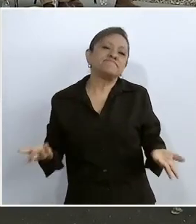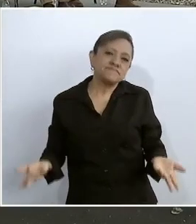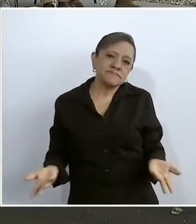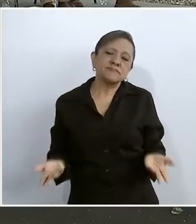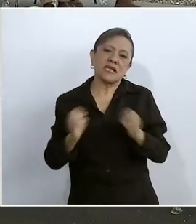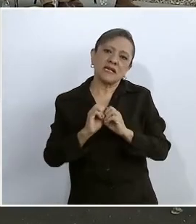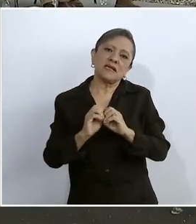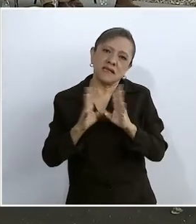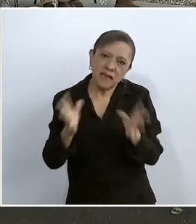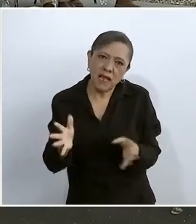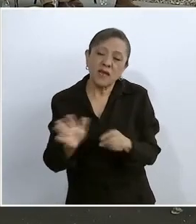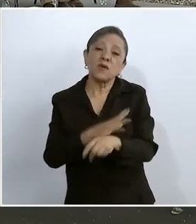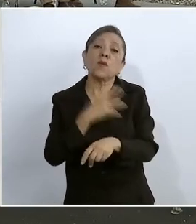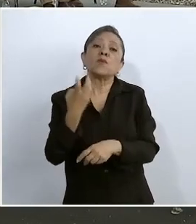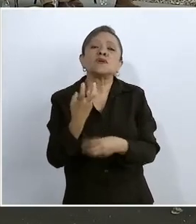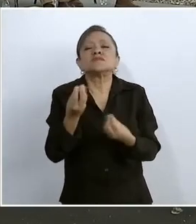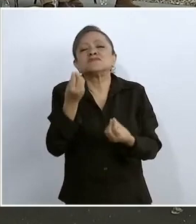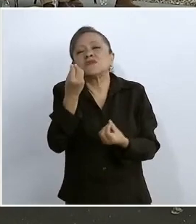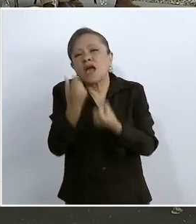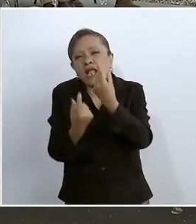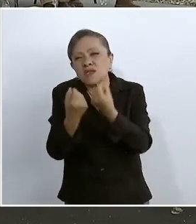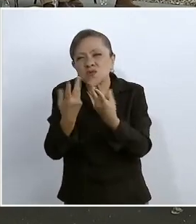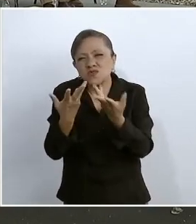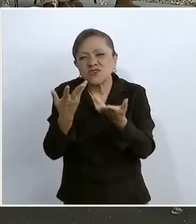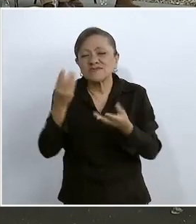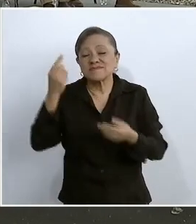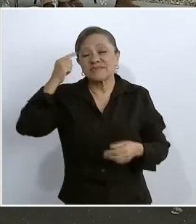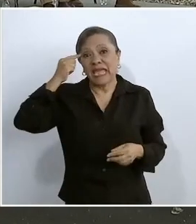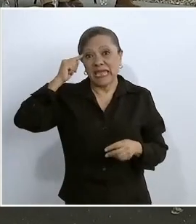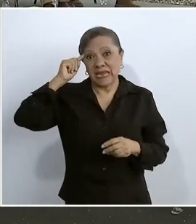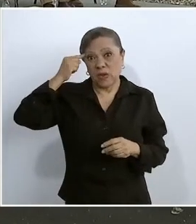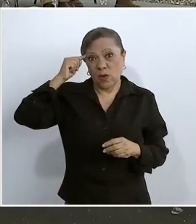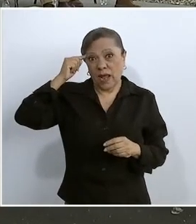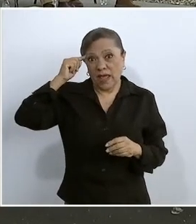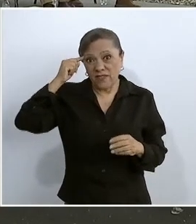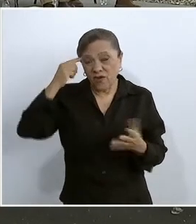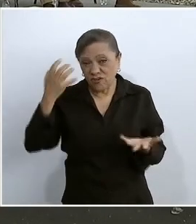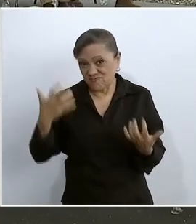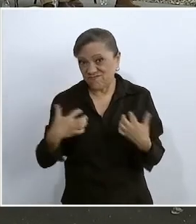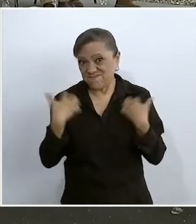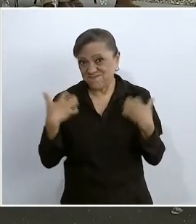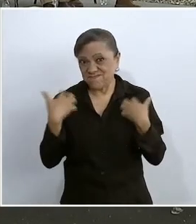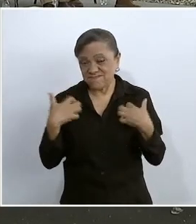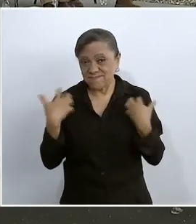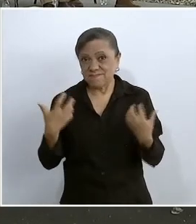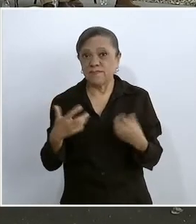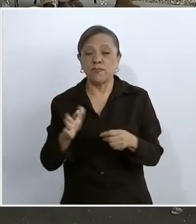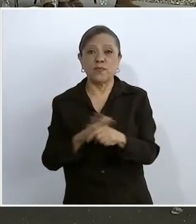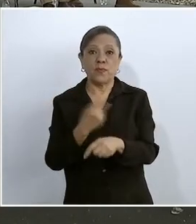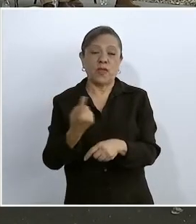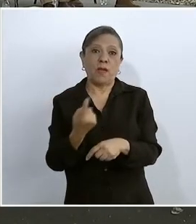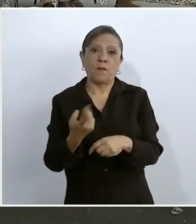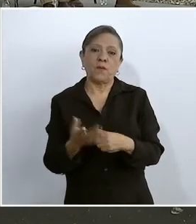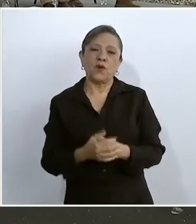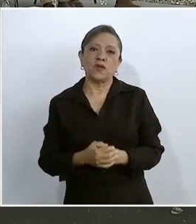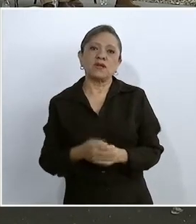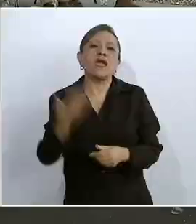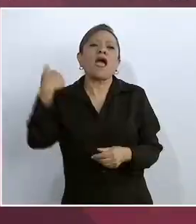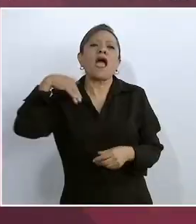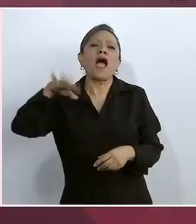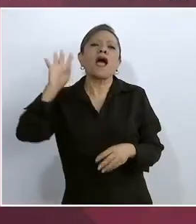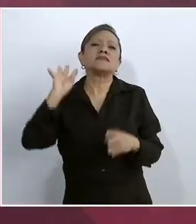a algunos, porque pues vivían